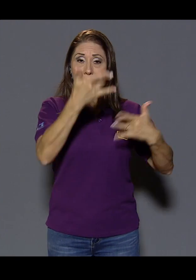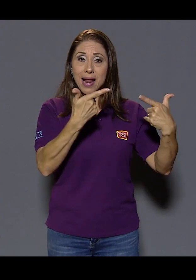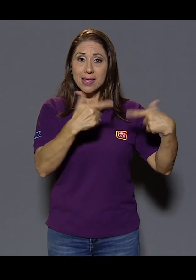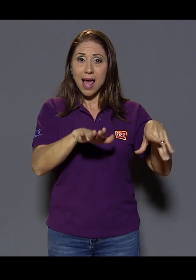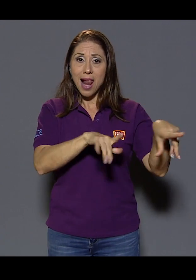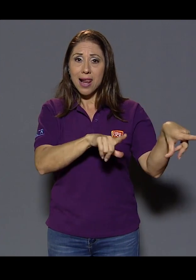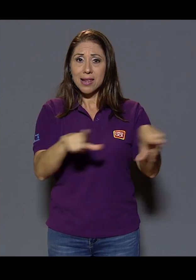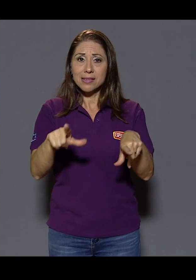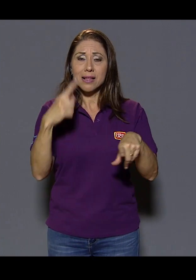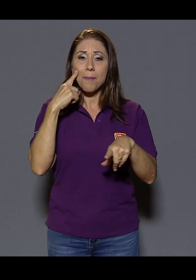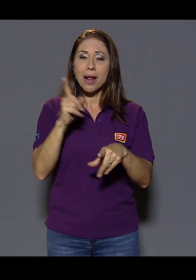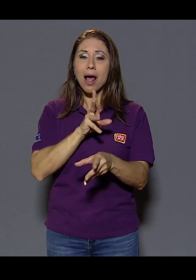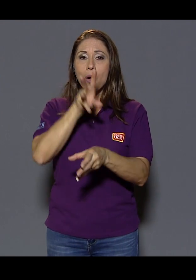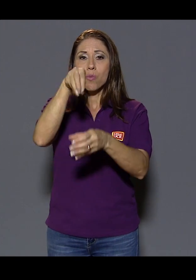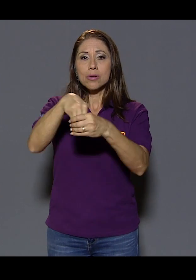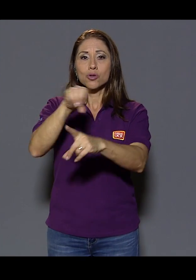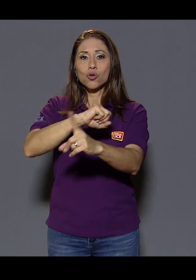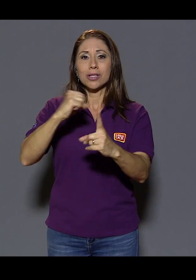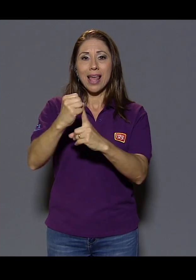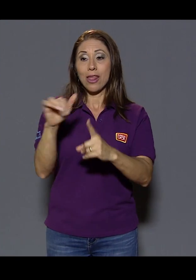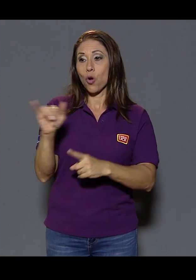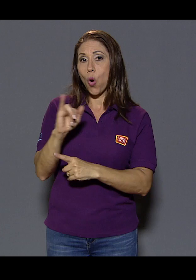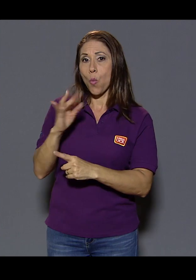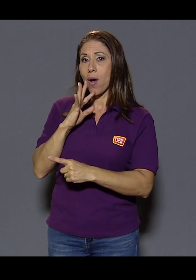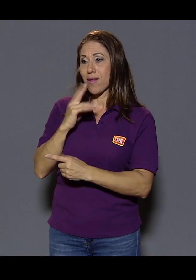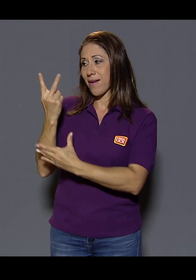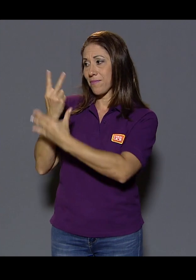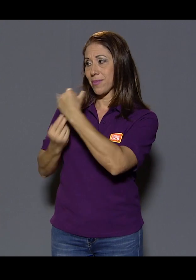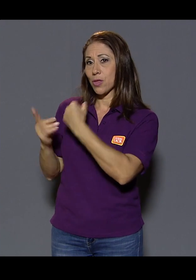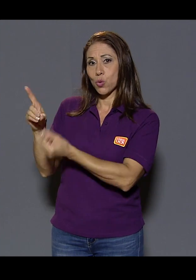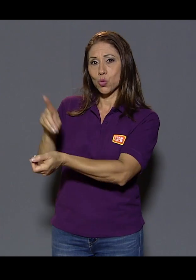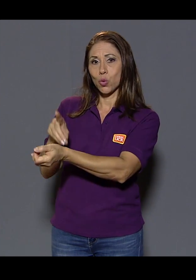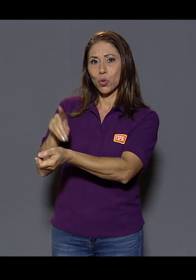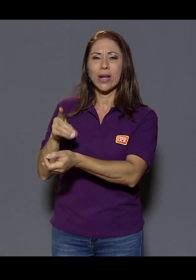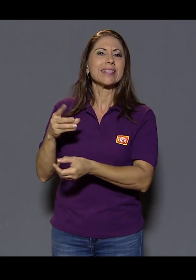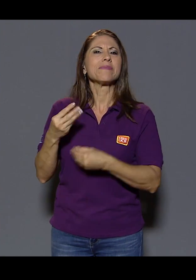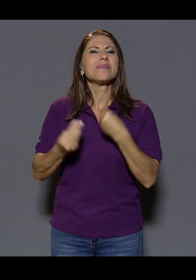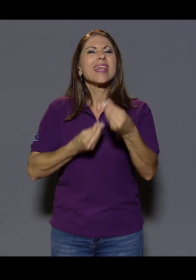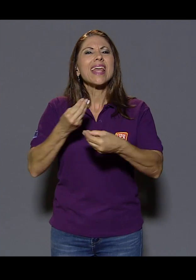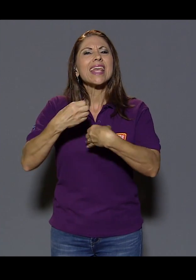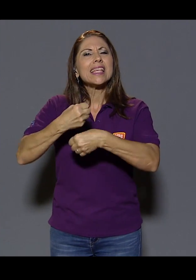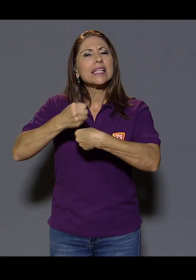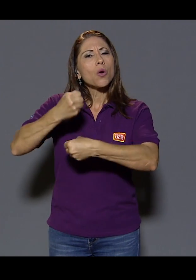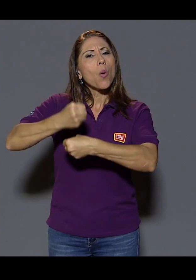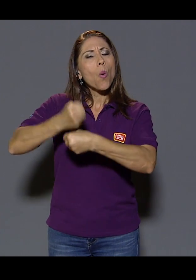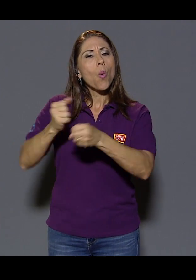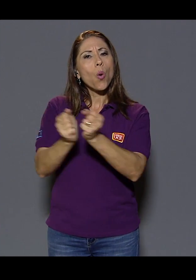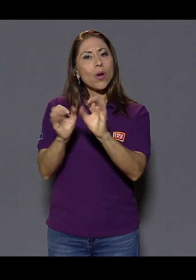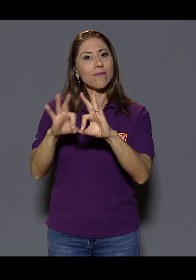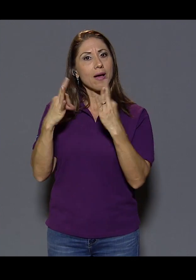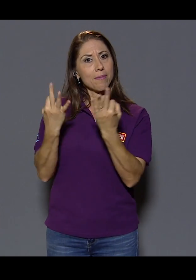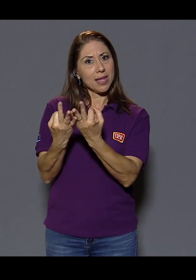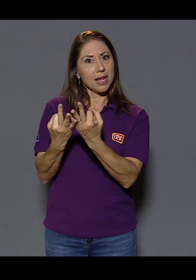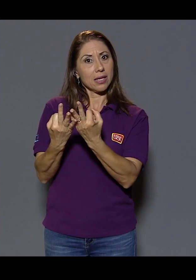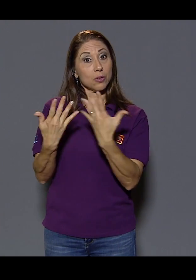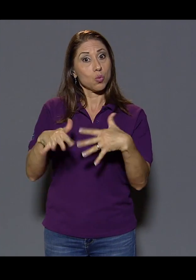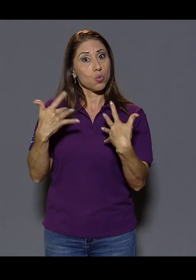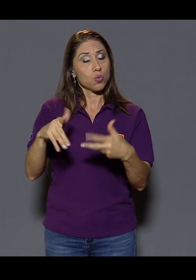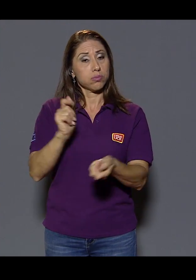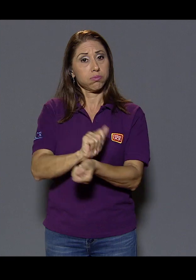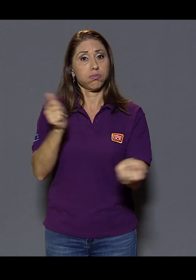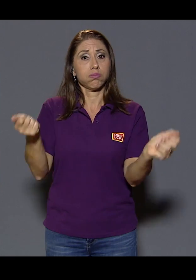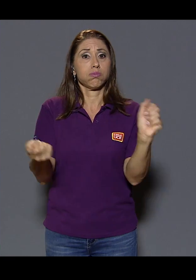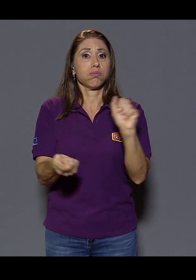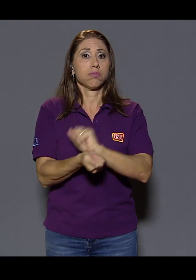esté lista para volver a vivir en sociedad? Como mencionaba la doctora Uribe y como mencionaba la doctora Montoya, ¿qué hicieron con las familias? Es un cambio muy